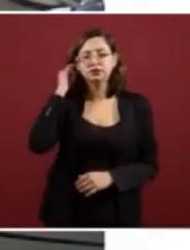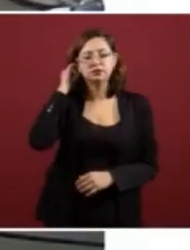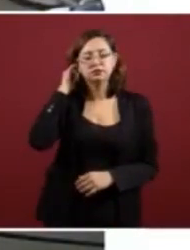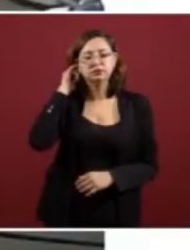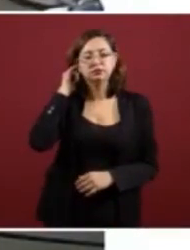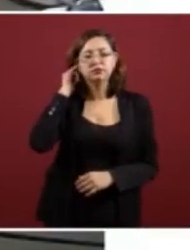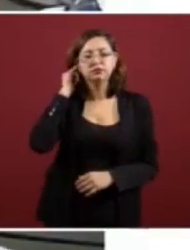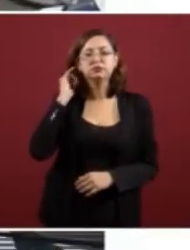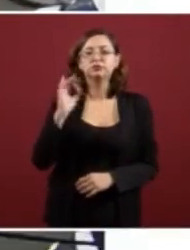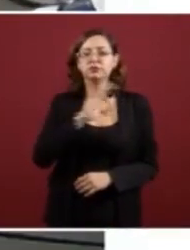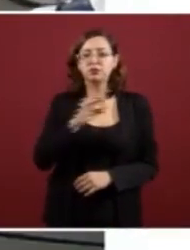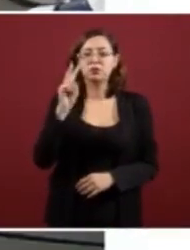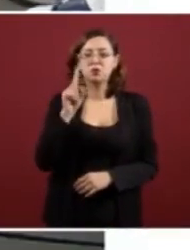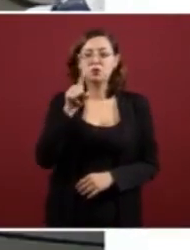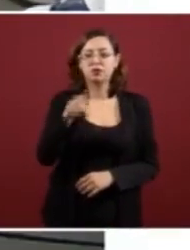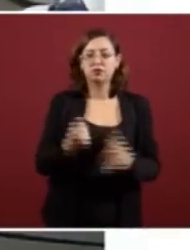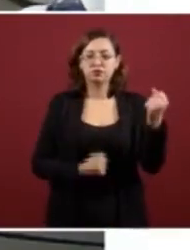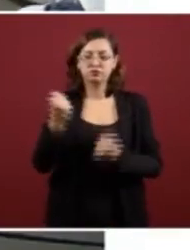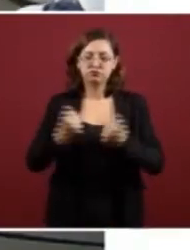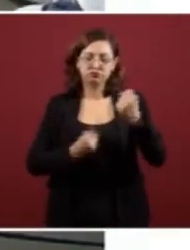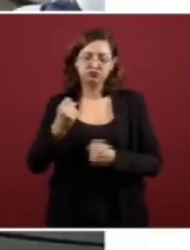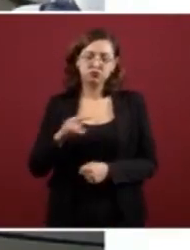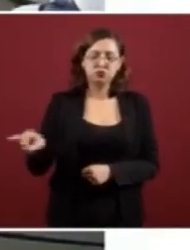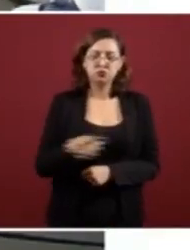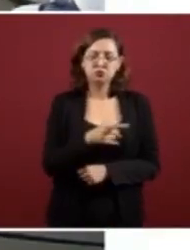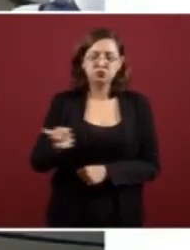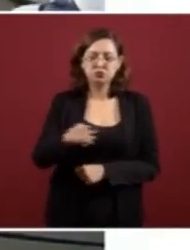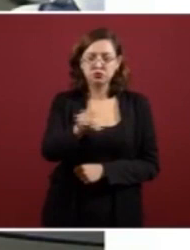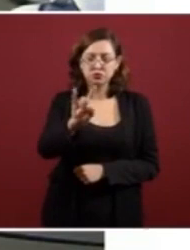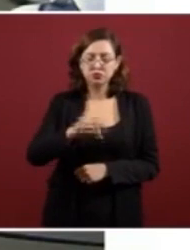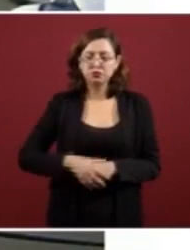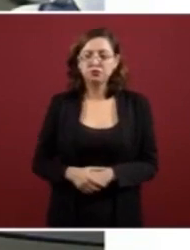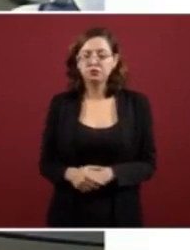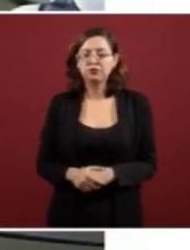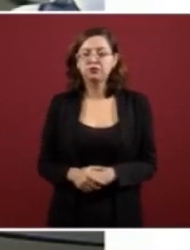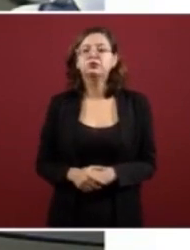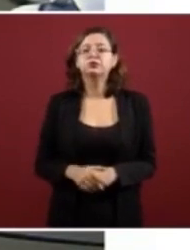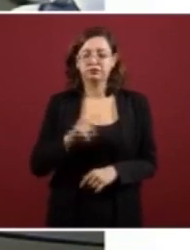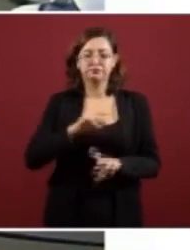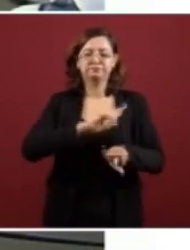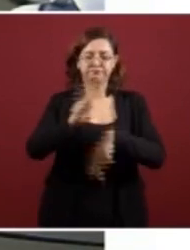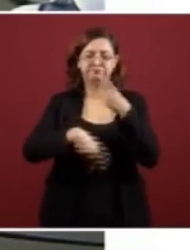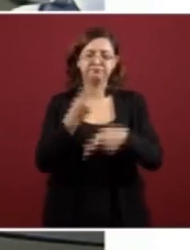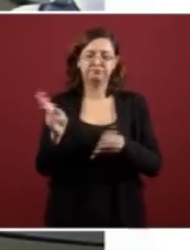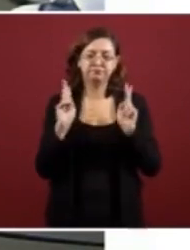Aquí vemos el vehículo en movimiento, va hacia el punto.